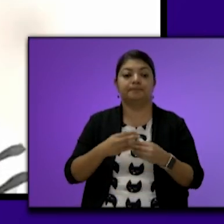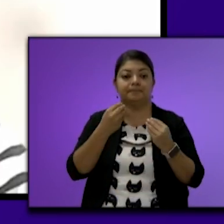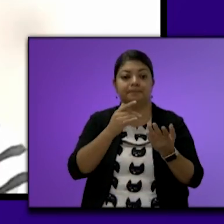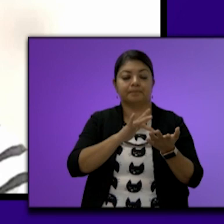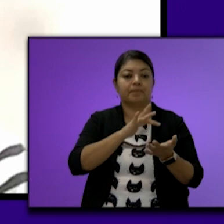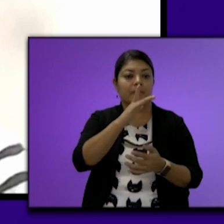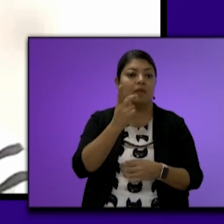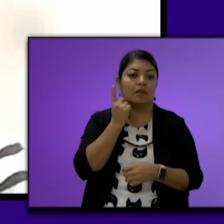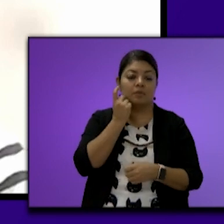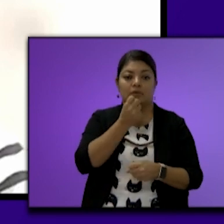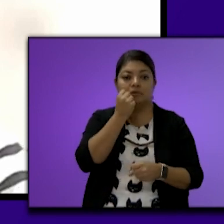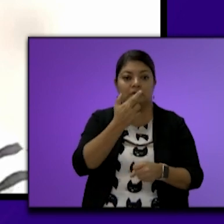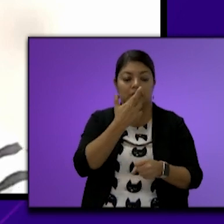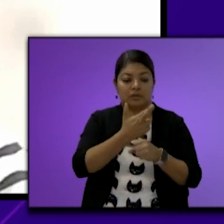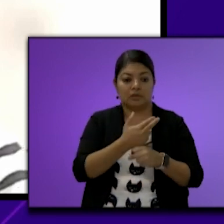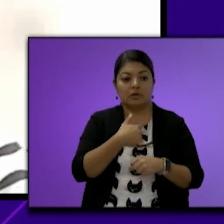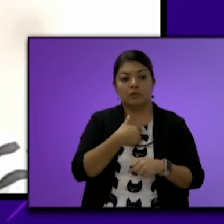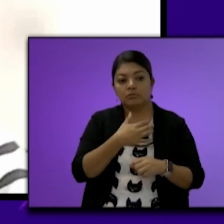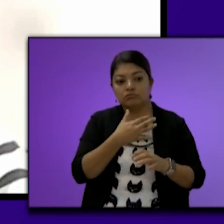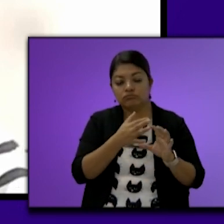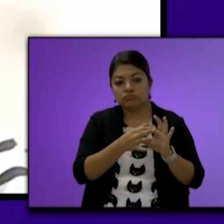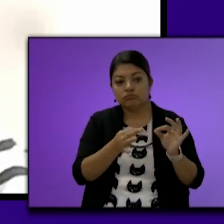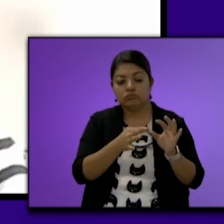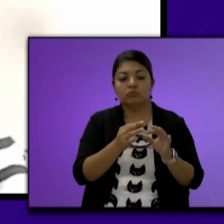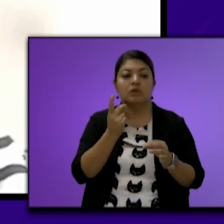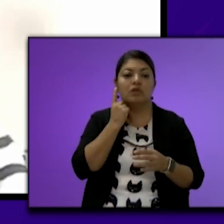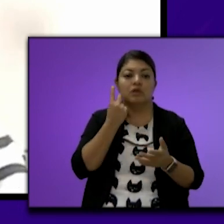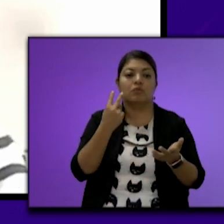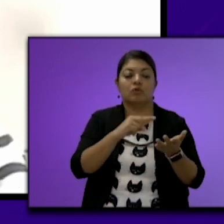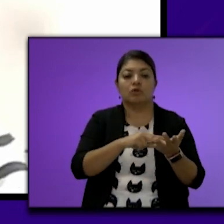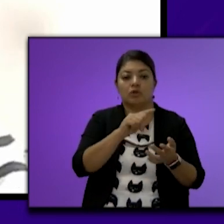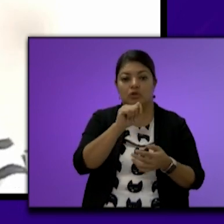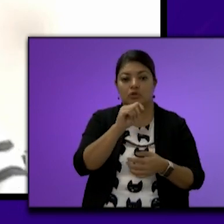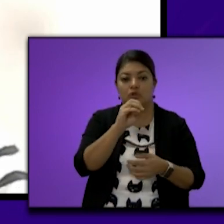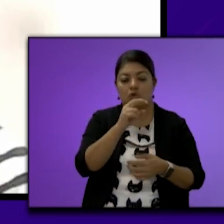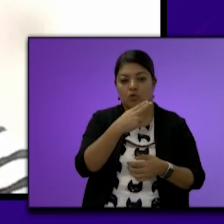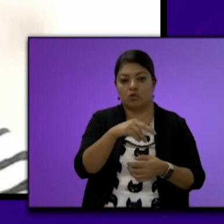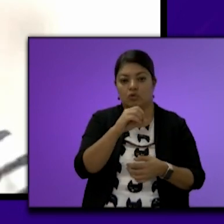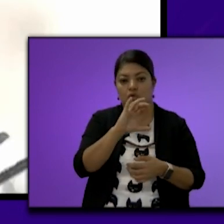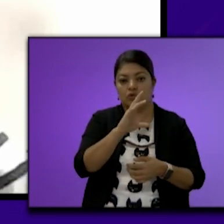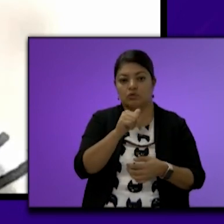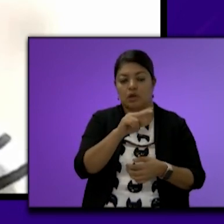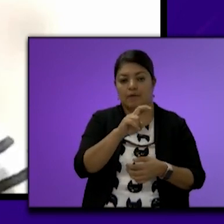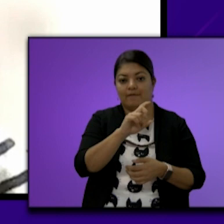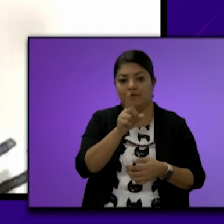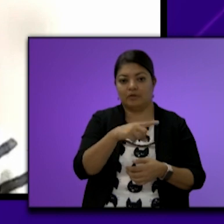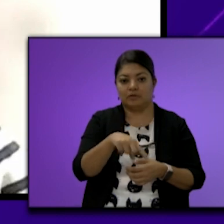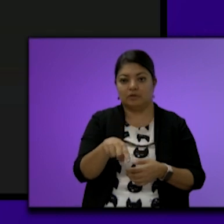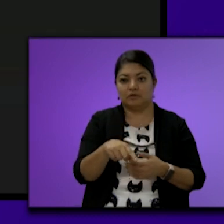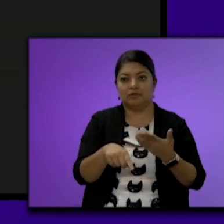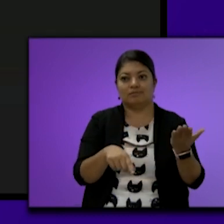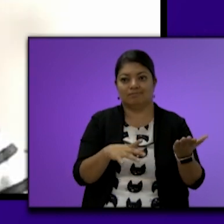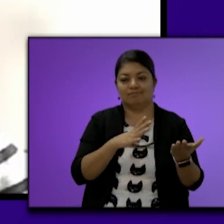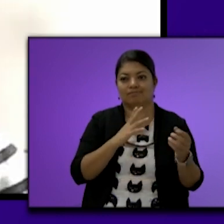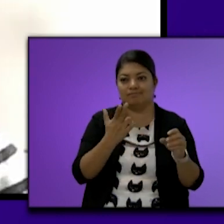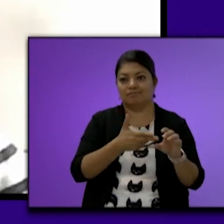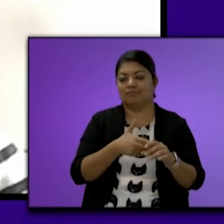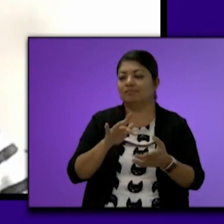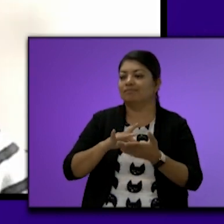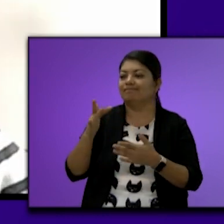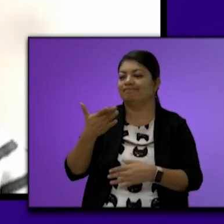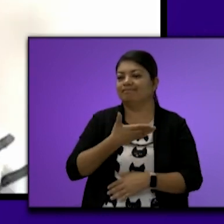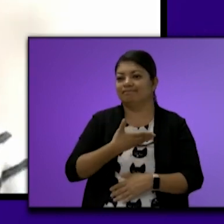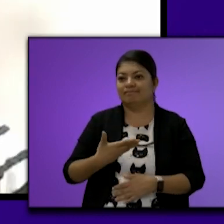Muchas diputada secretaria Doy cuenta de la asistencia Del diputado Toño Chávez Ok Ya se integró Presidenta Ahí está